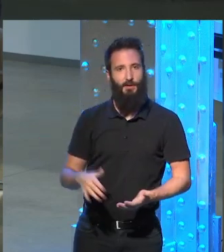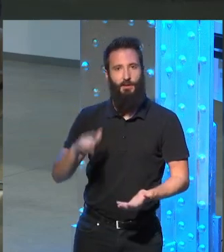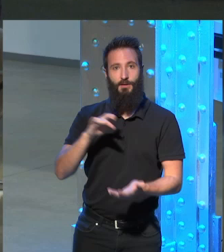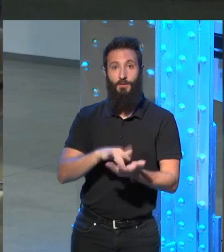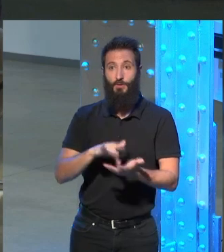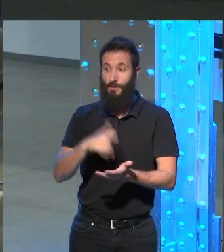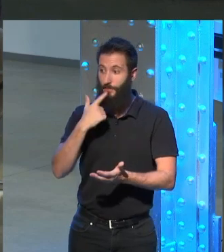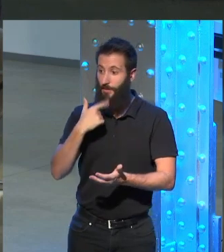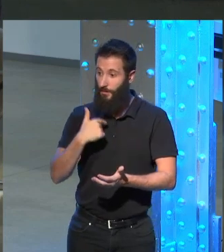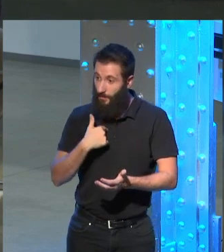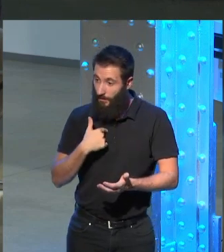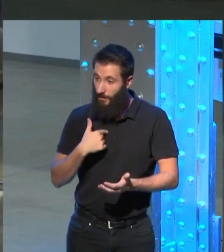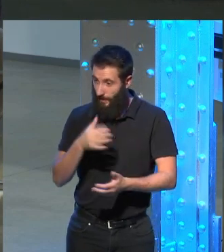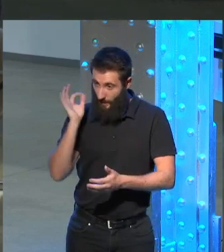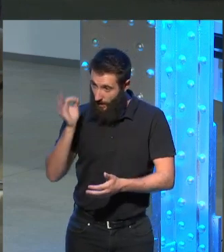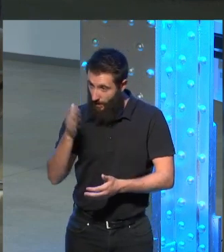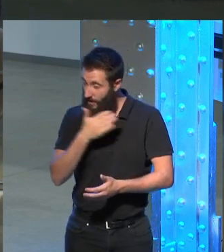pues quiere usted que le diga la verdad